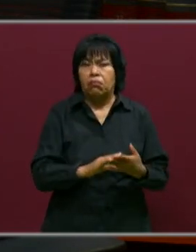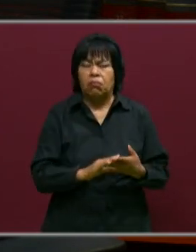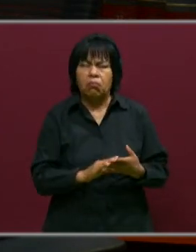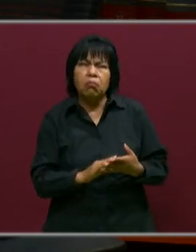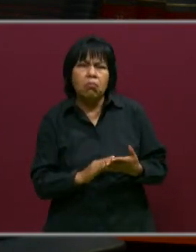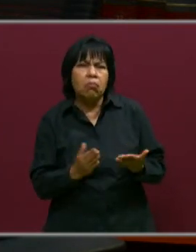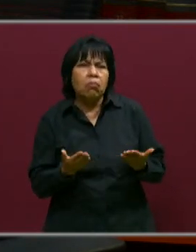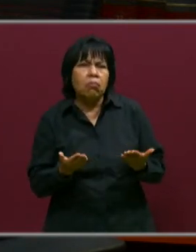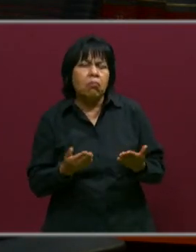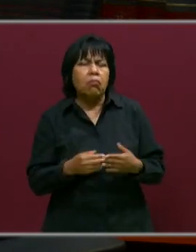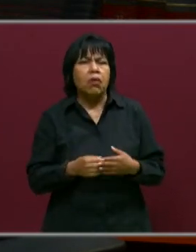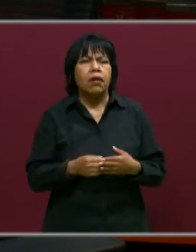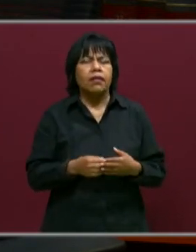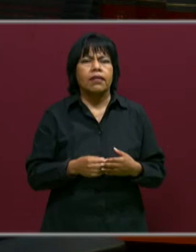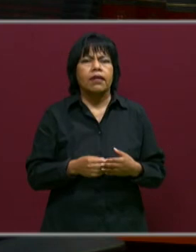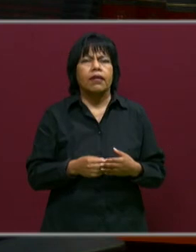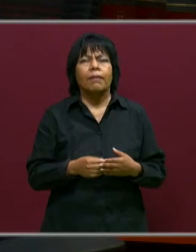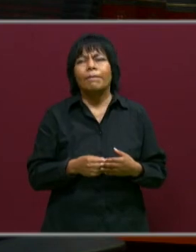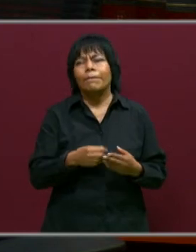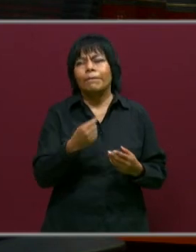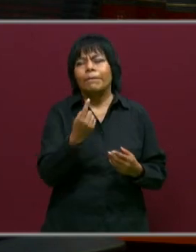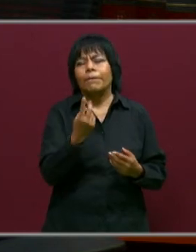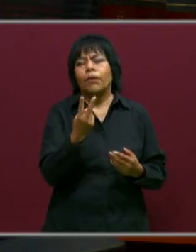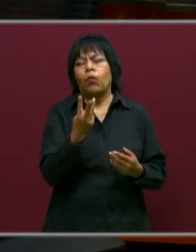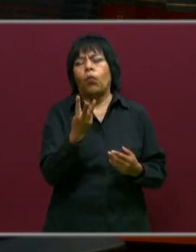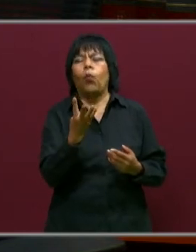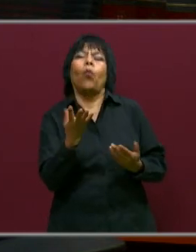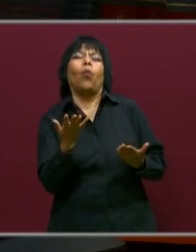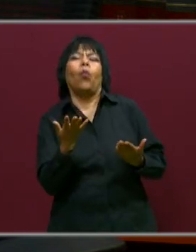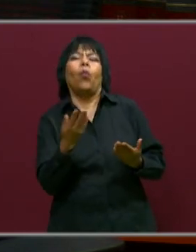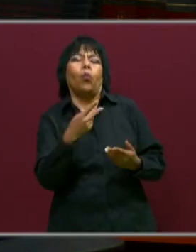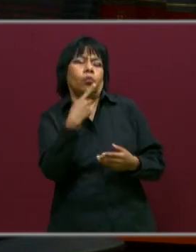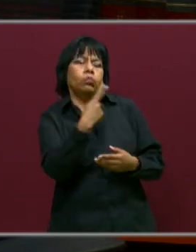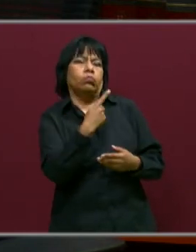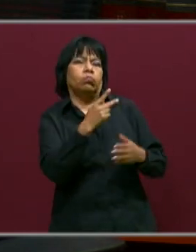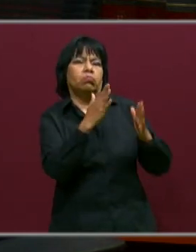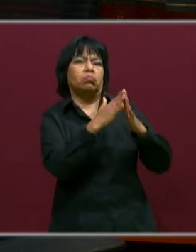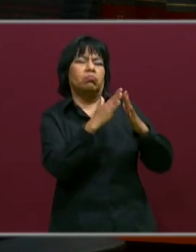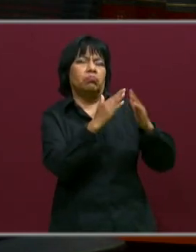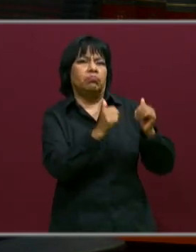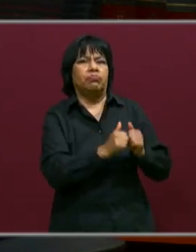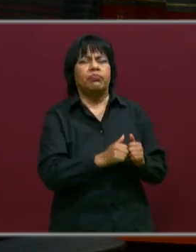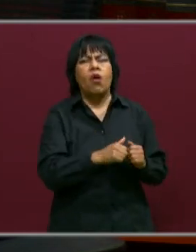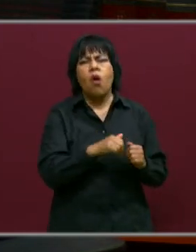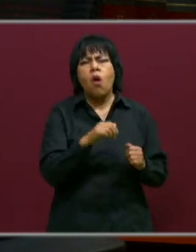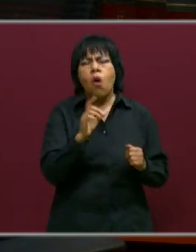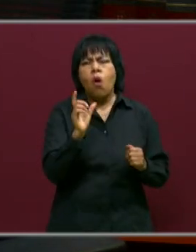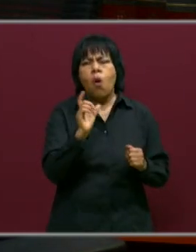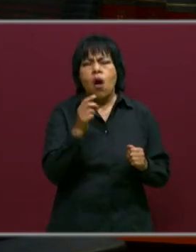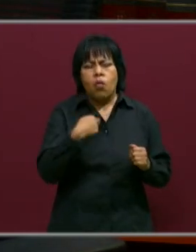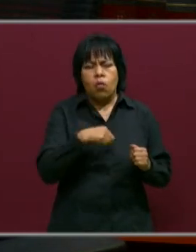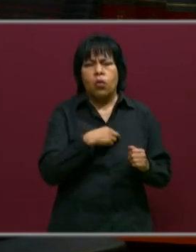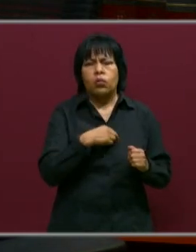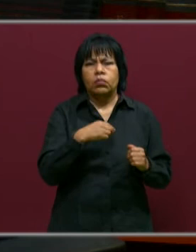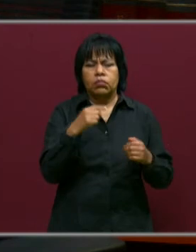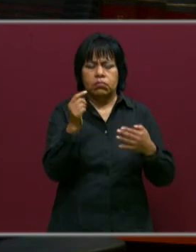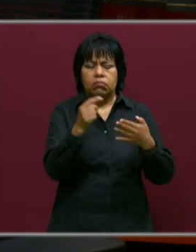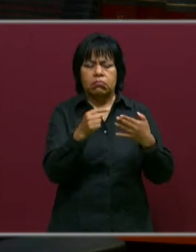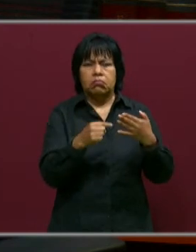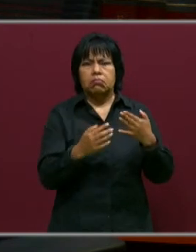algún conteo en su casa, cuando nosotros programamos actividades